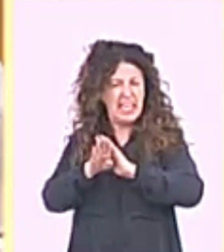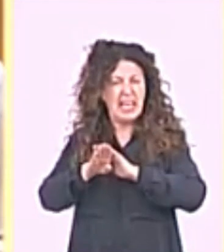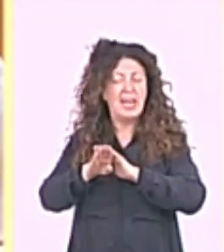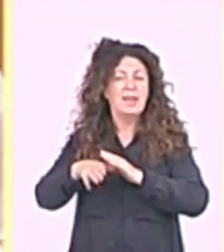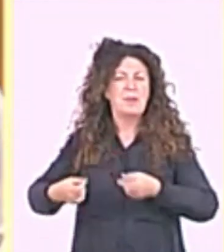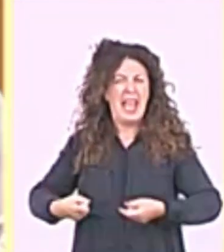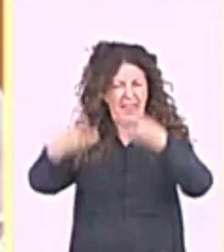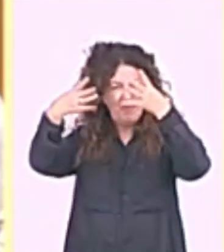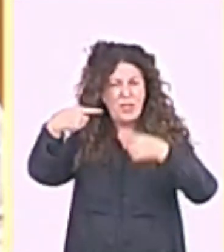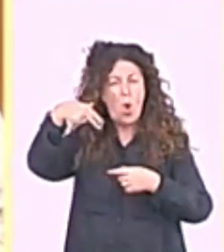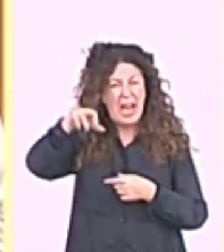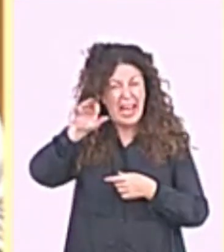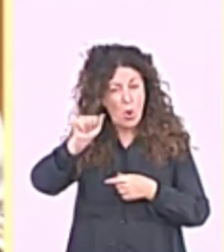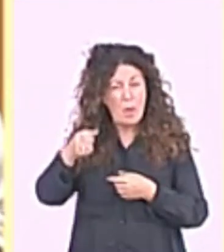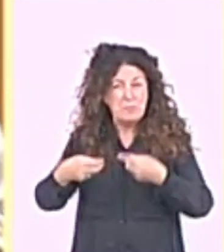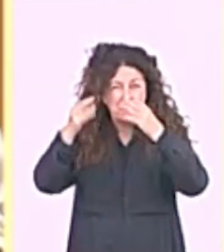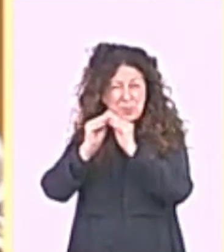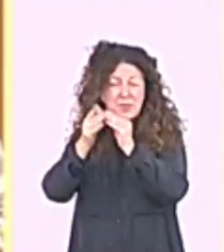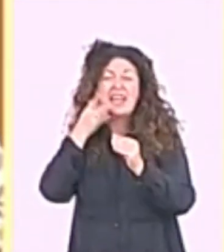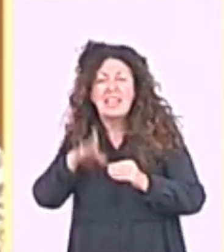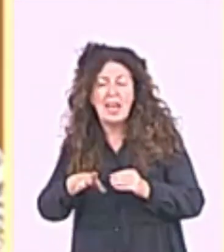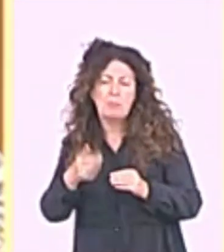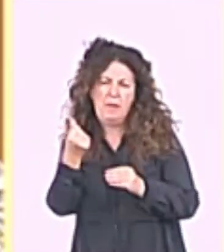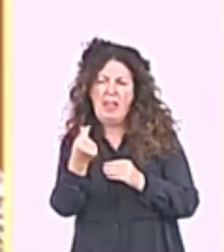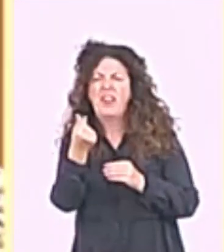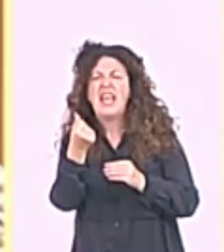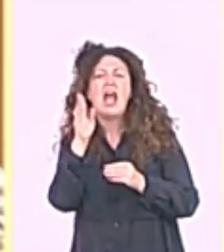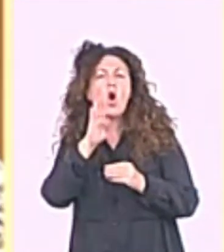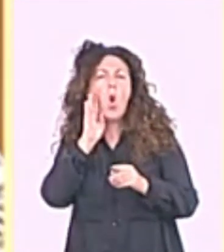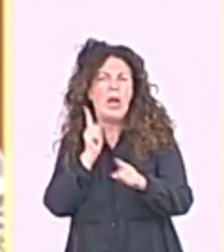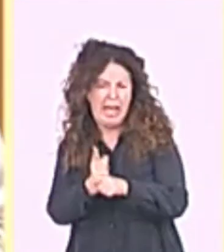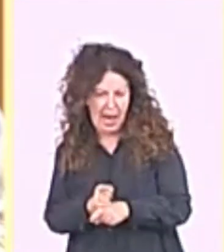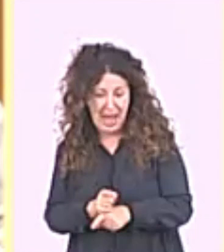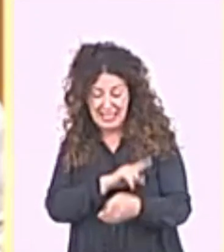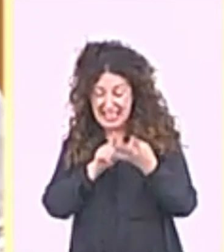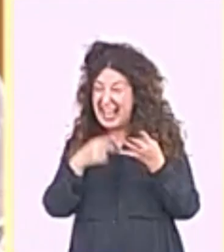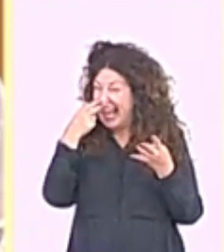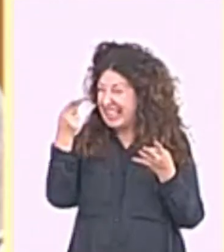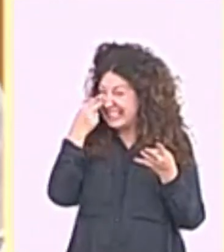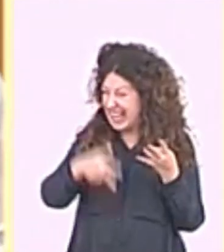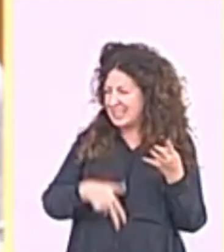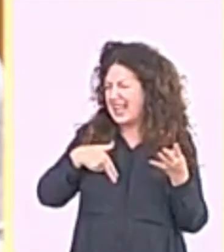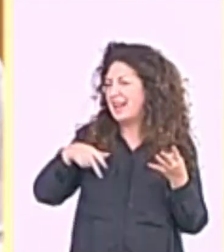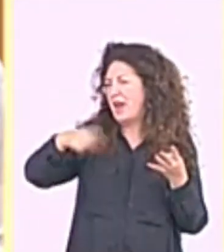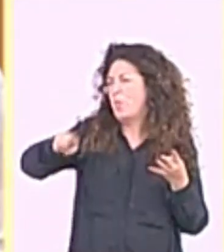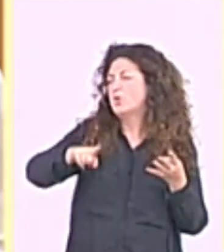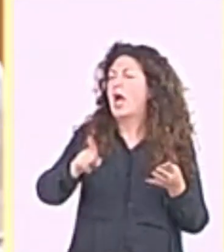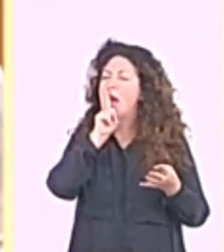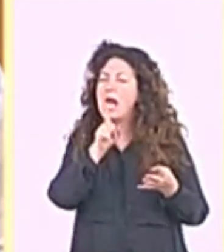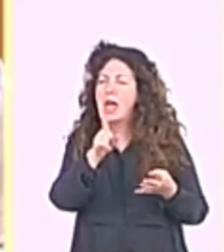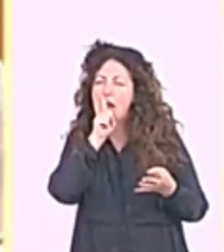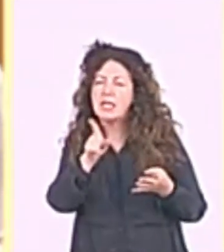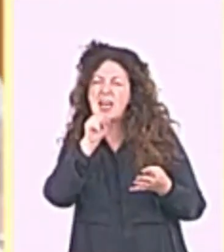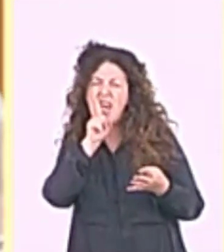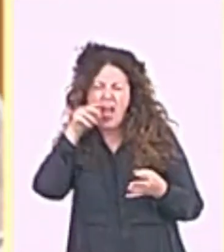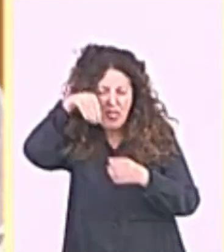ilegalmente. Pisotear el interés general es permanecer callado ante los presuntos